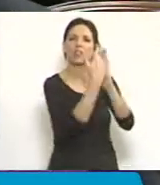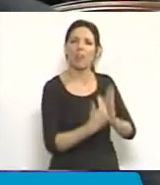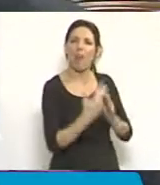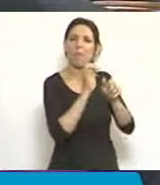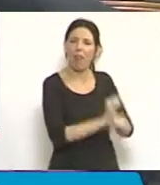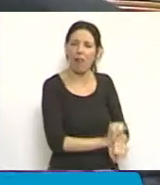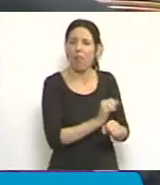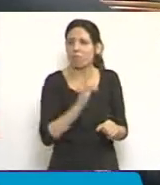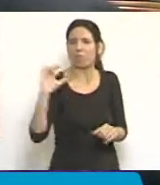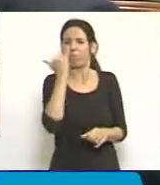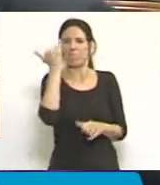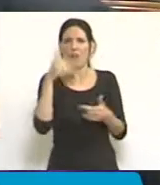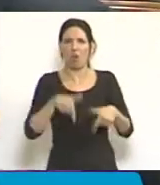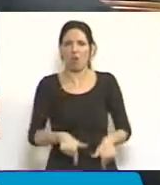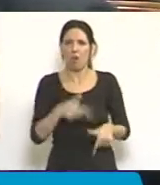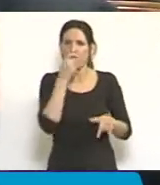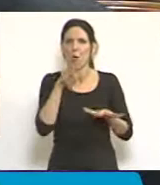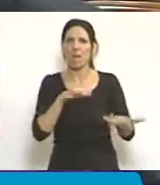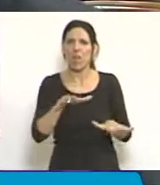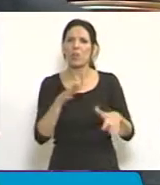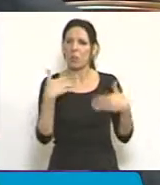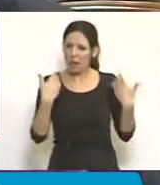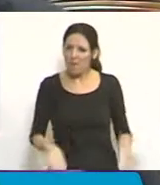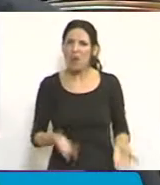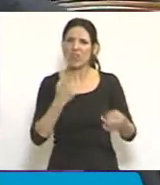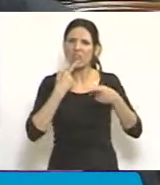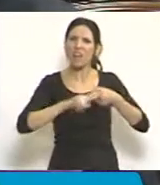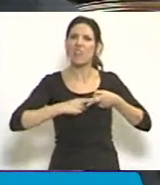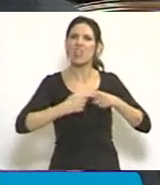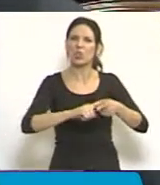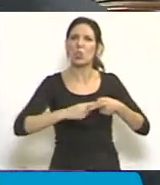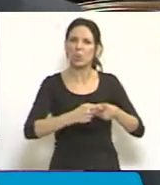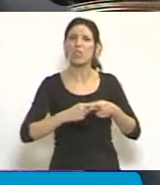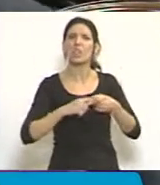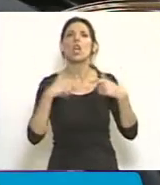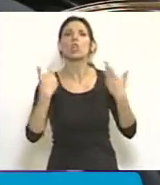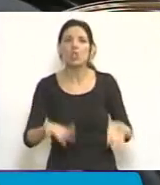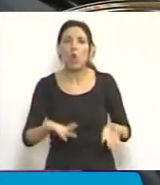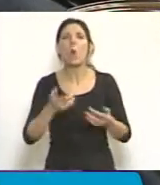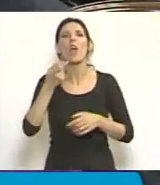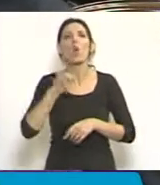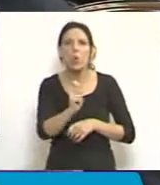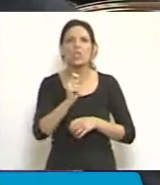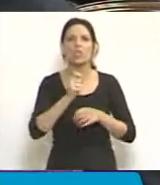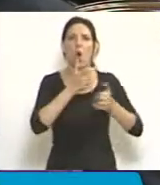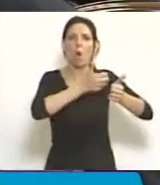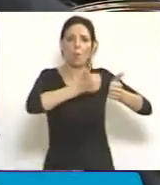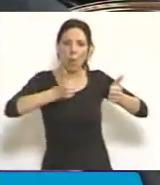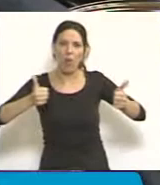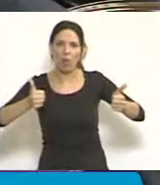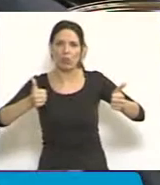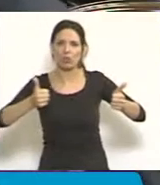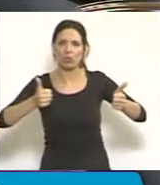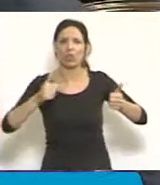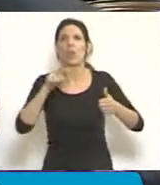momento, Presidenta, para aprovechar y discutir en este marco la implementación del juicio por jurados. Estamos discutiendo la ley del